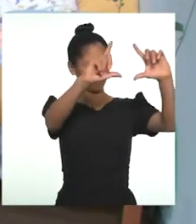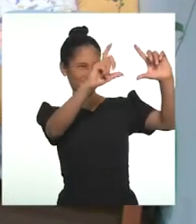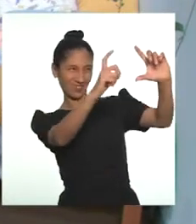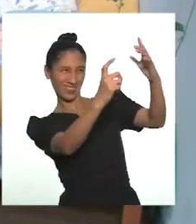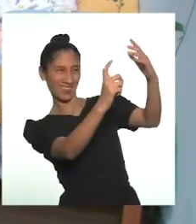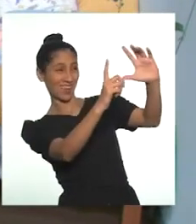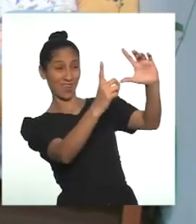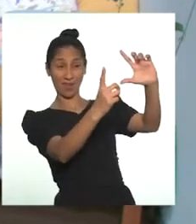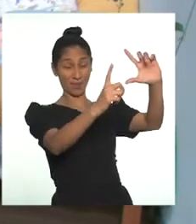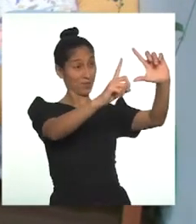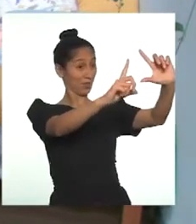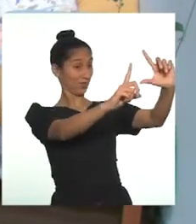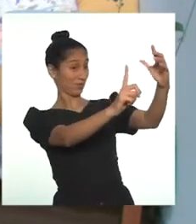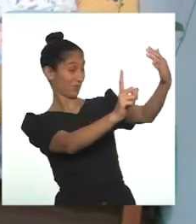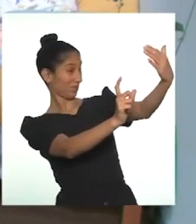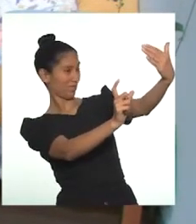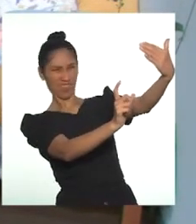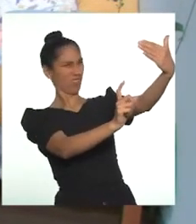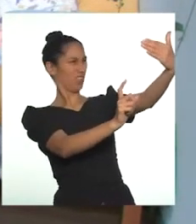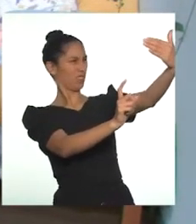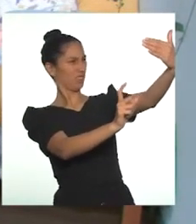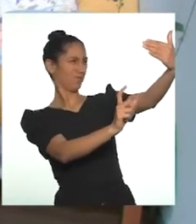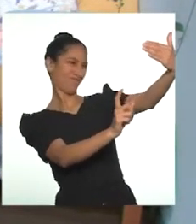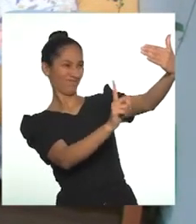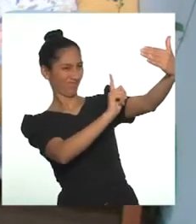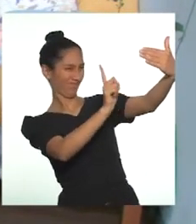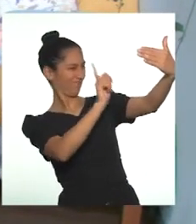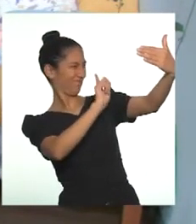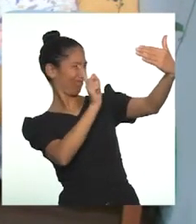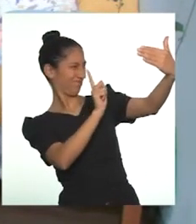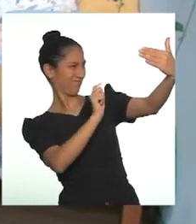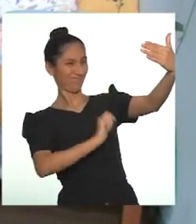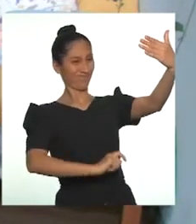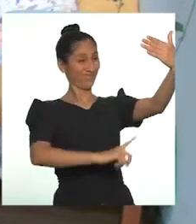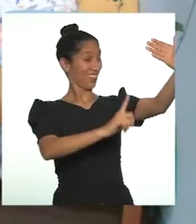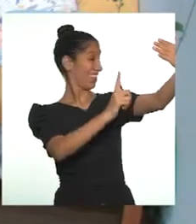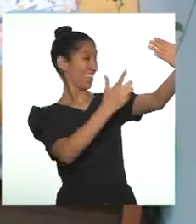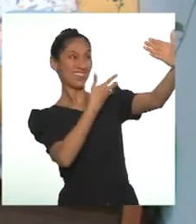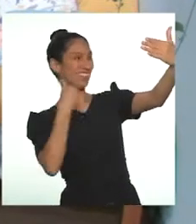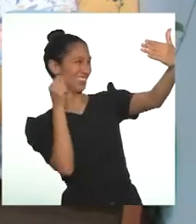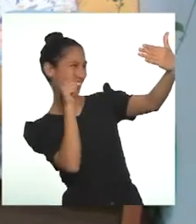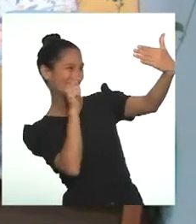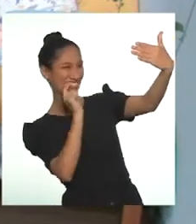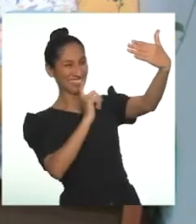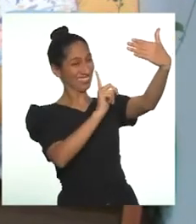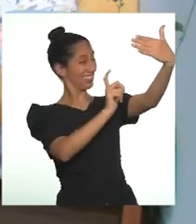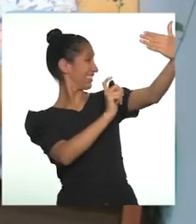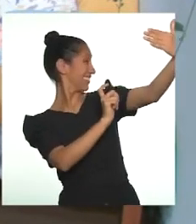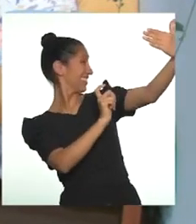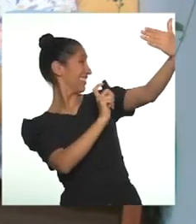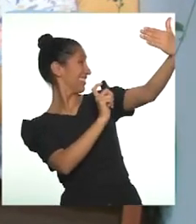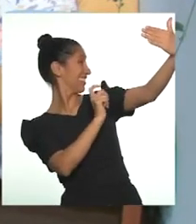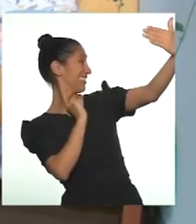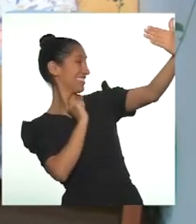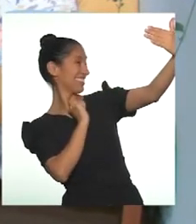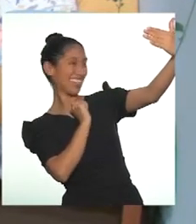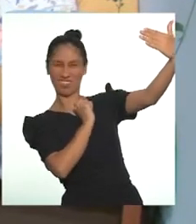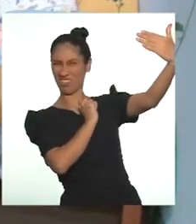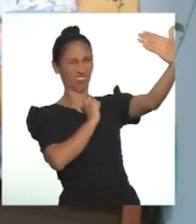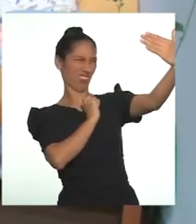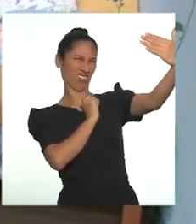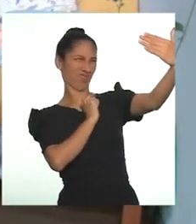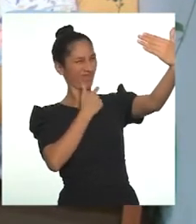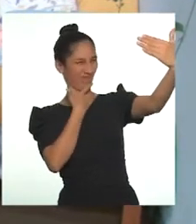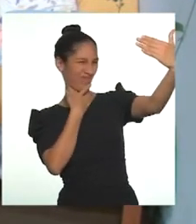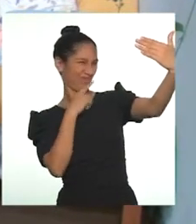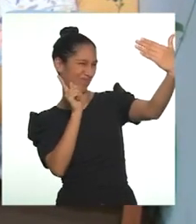A ver, ay no, creo que este no, mejor este, ay no,